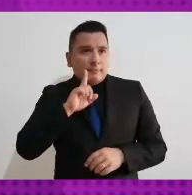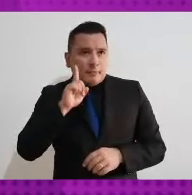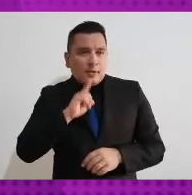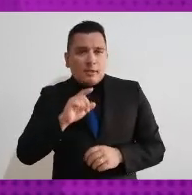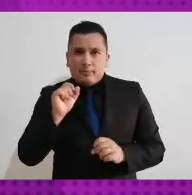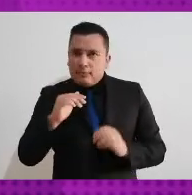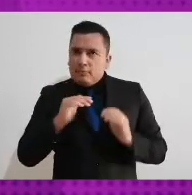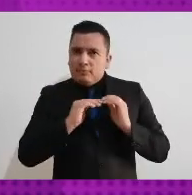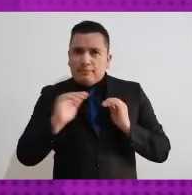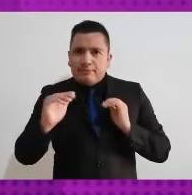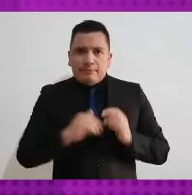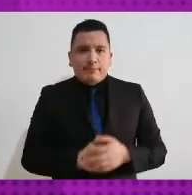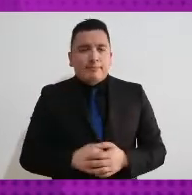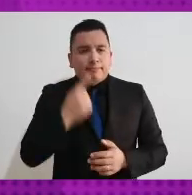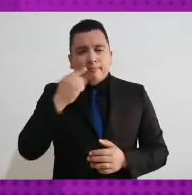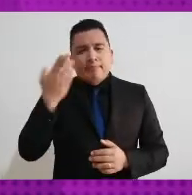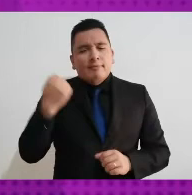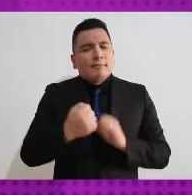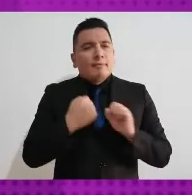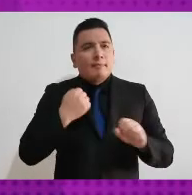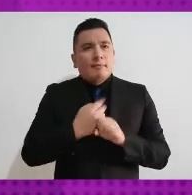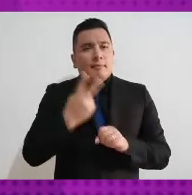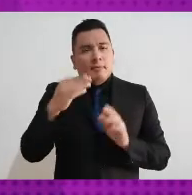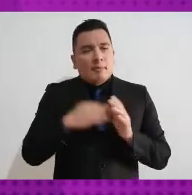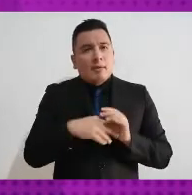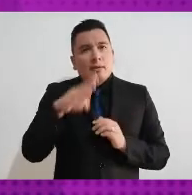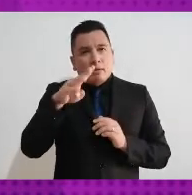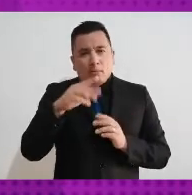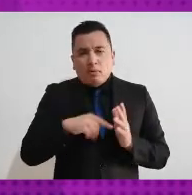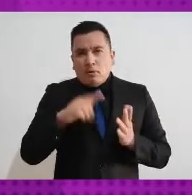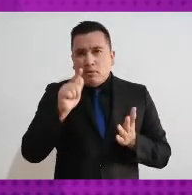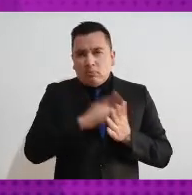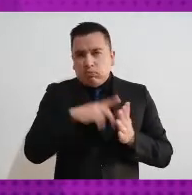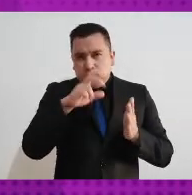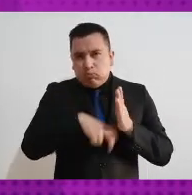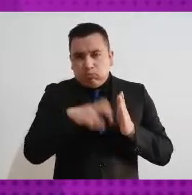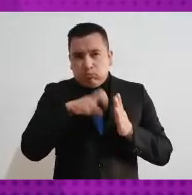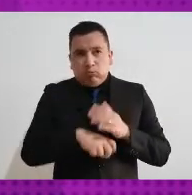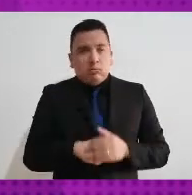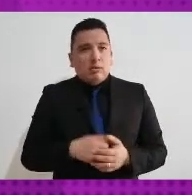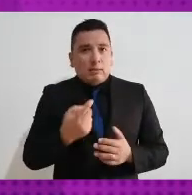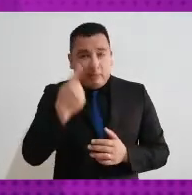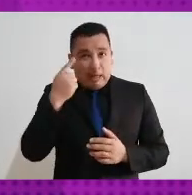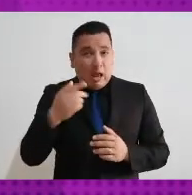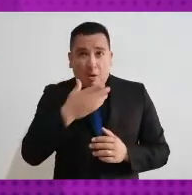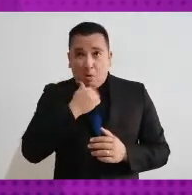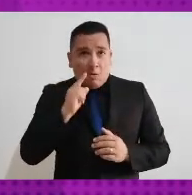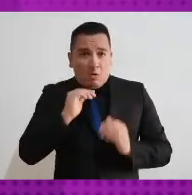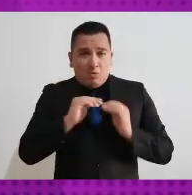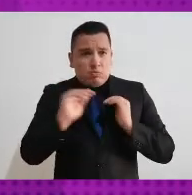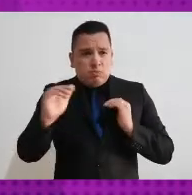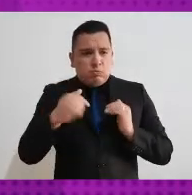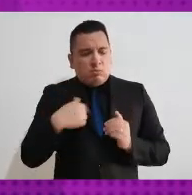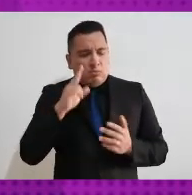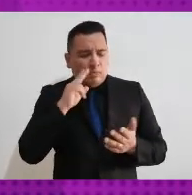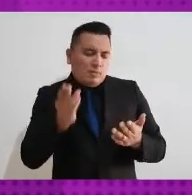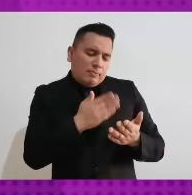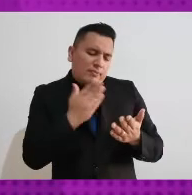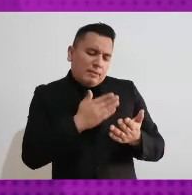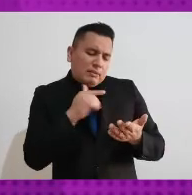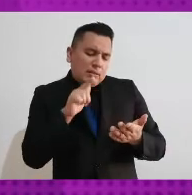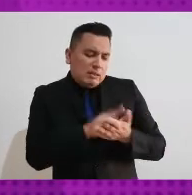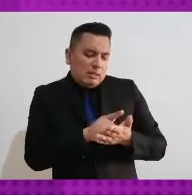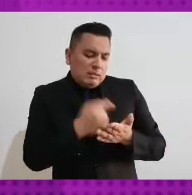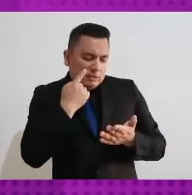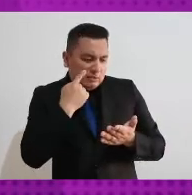emitió la reforma constitucional de 2019 que presentaron públicamente como de paridad en todo, yo la revisé y